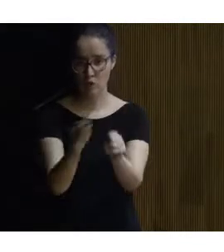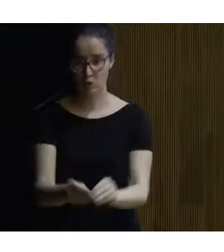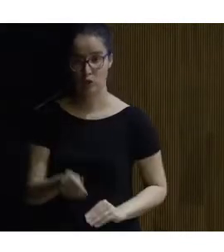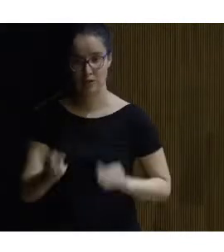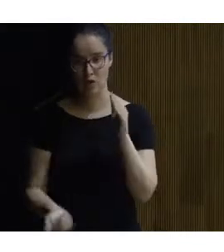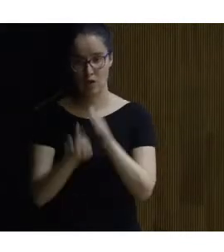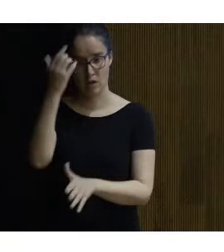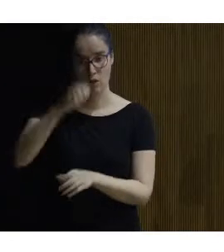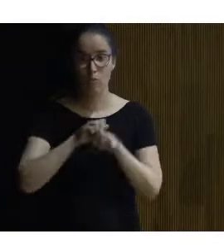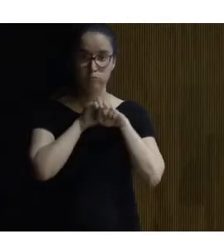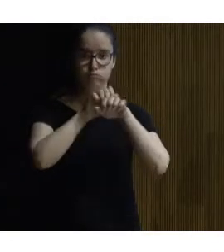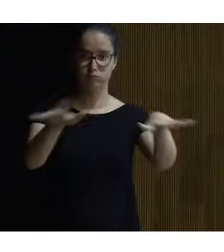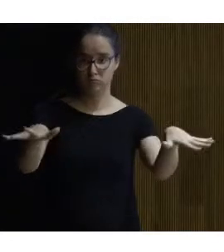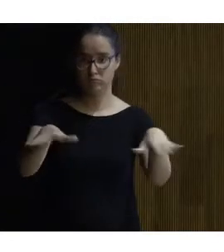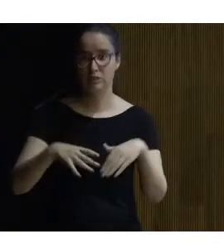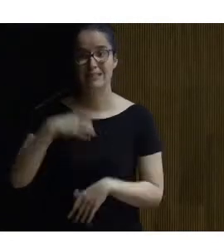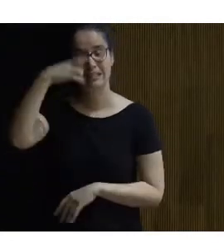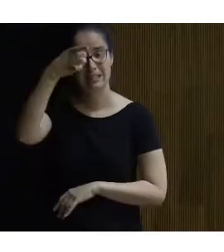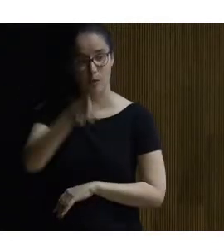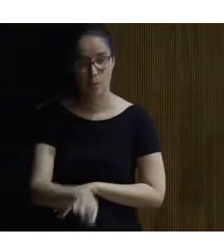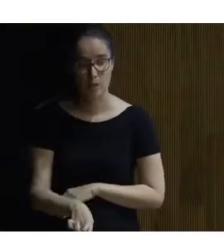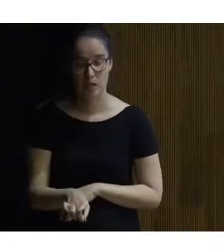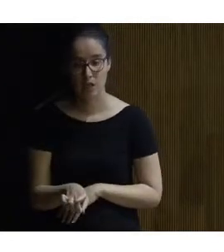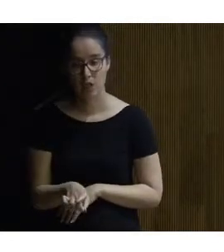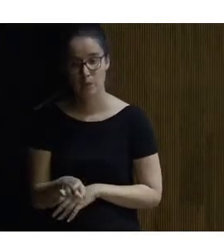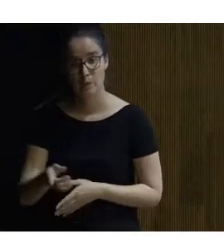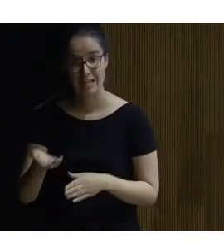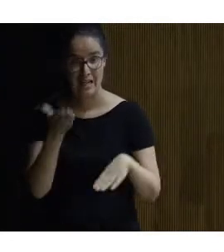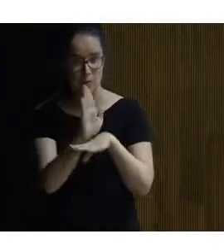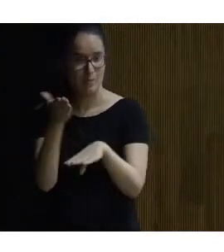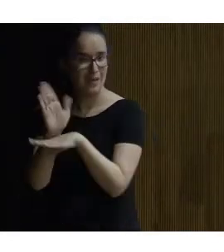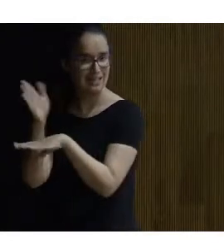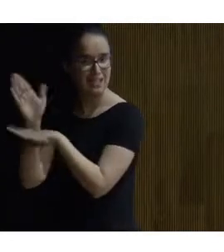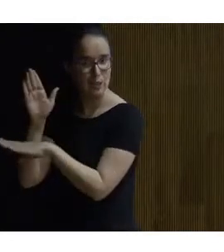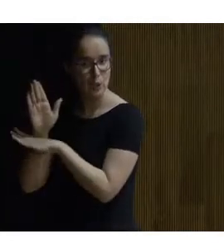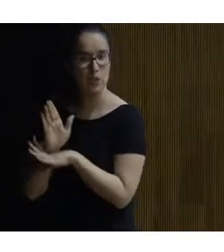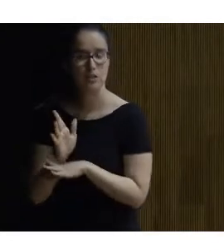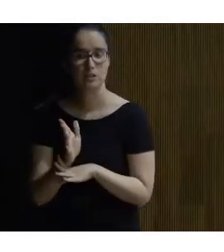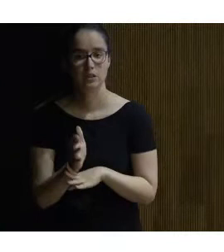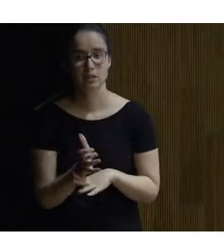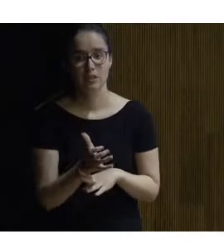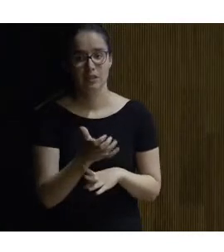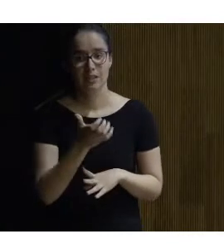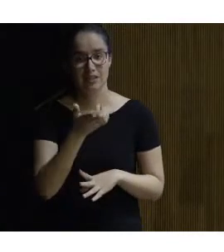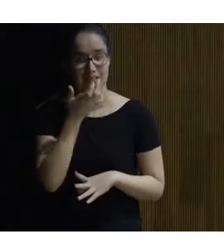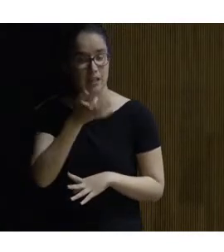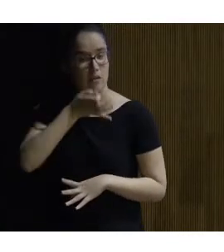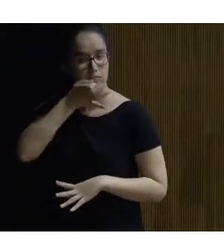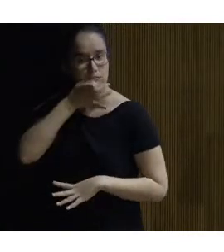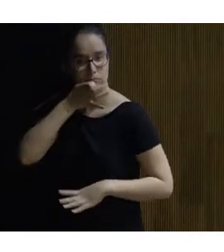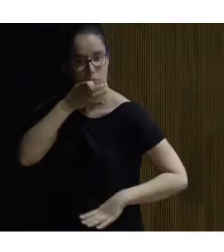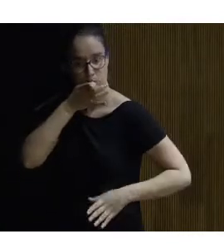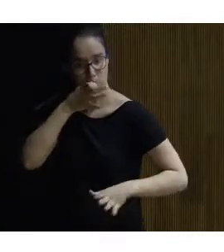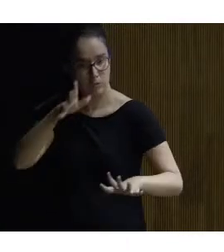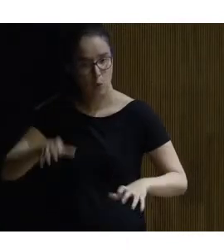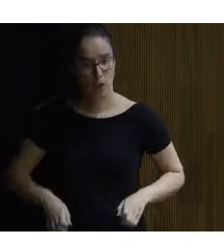jornada que os distribuiremos también las presentaciones siempre que que ponente esté de acuerdo o